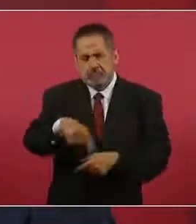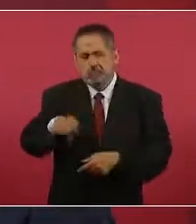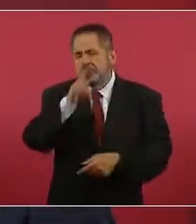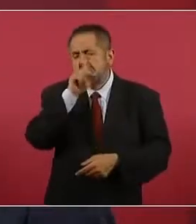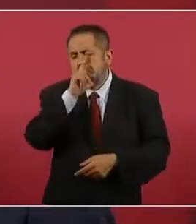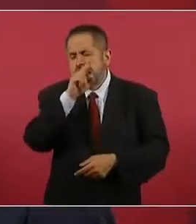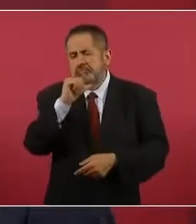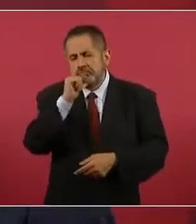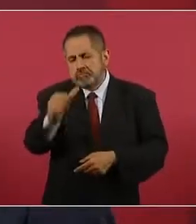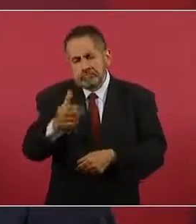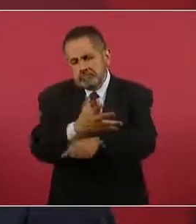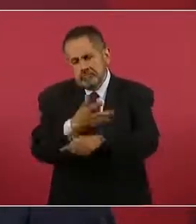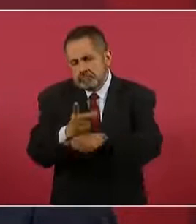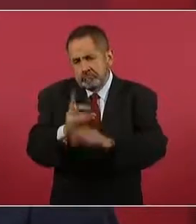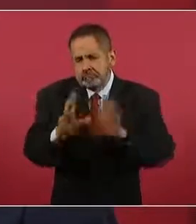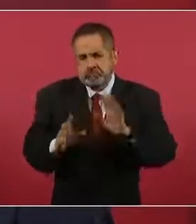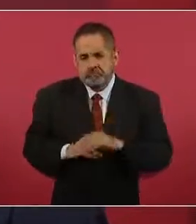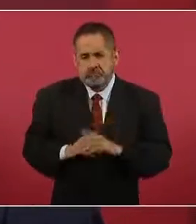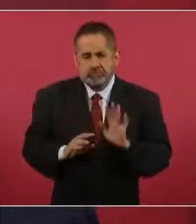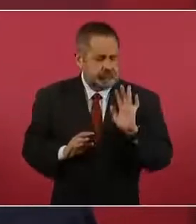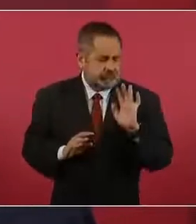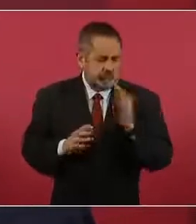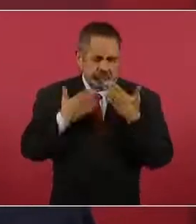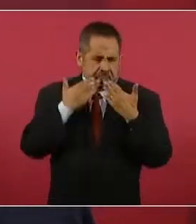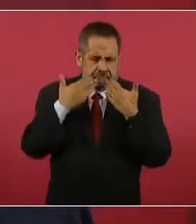por nada.